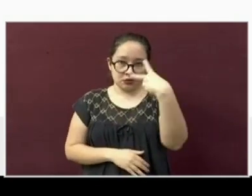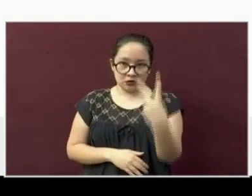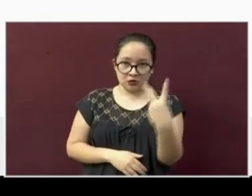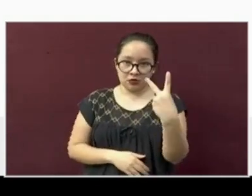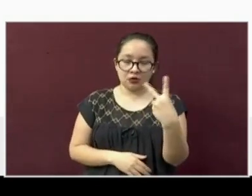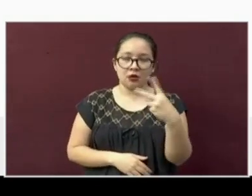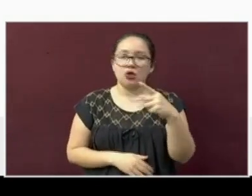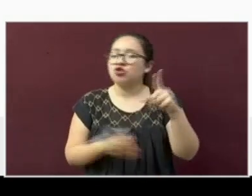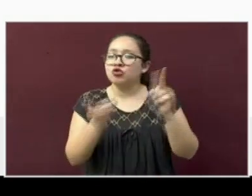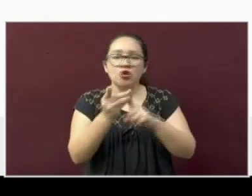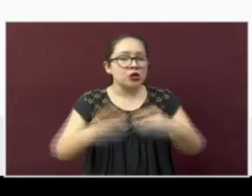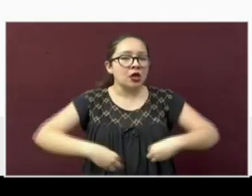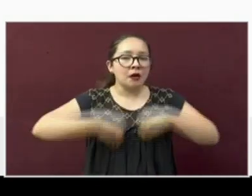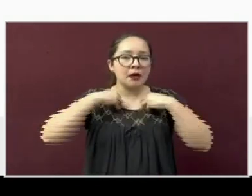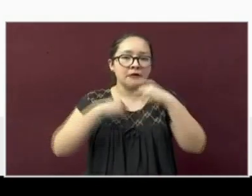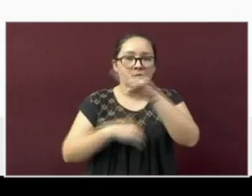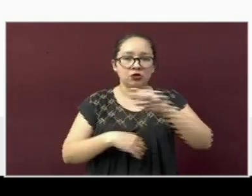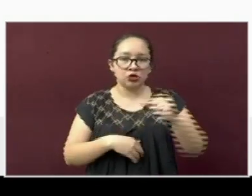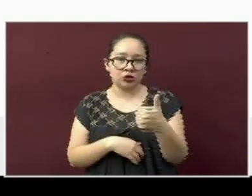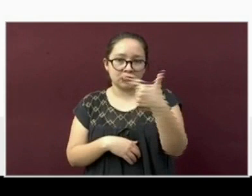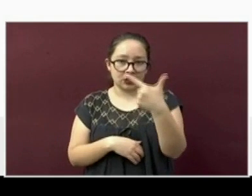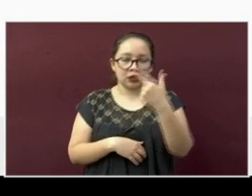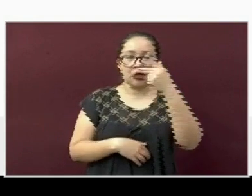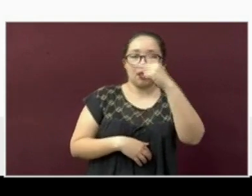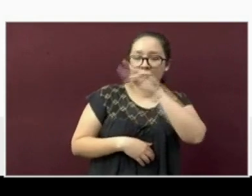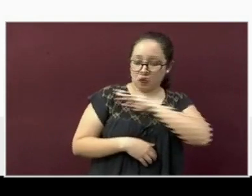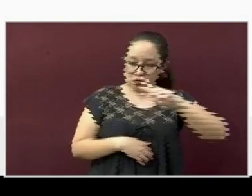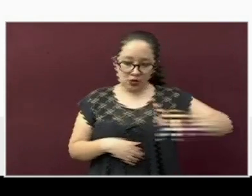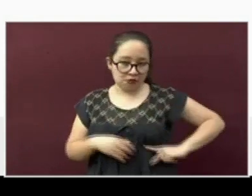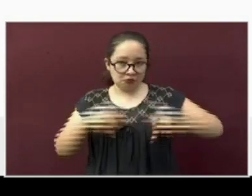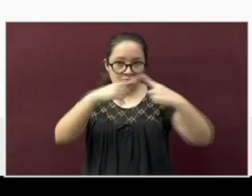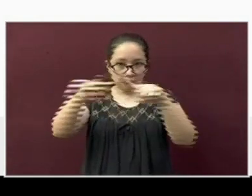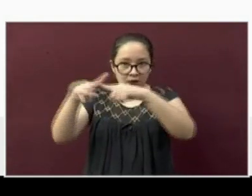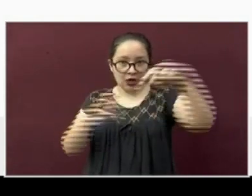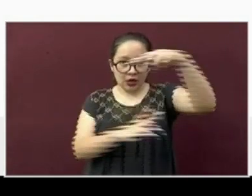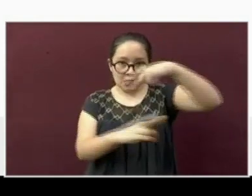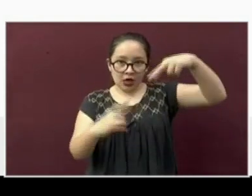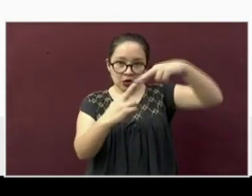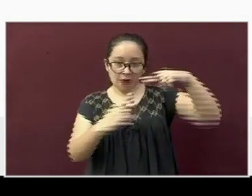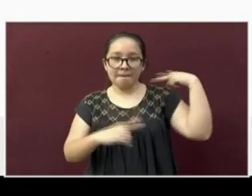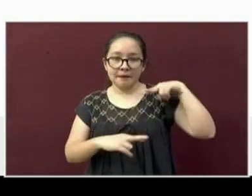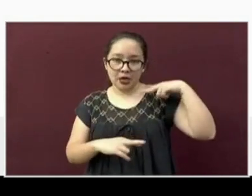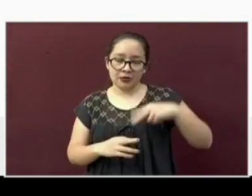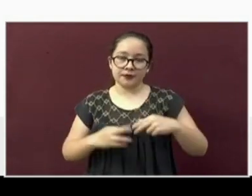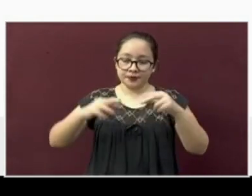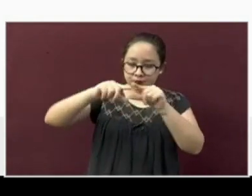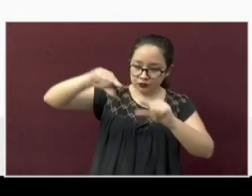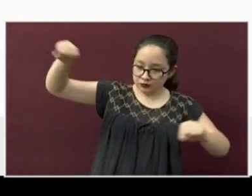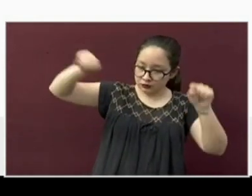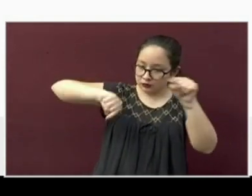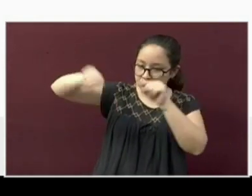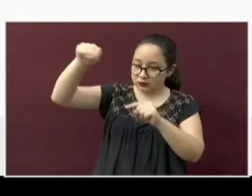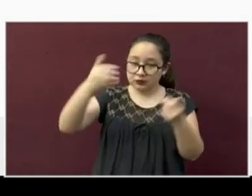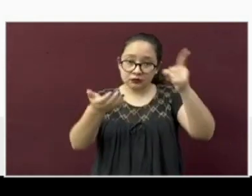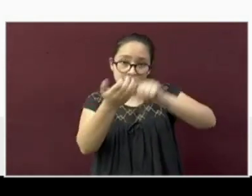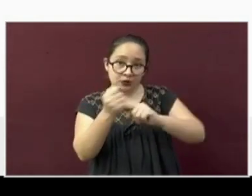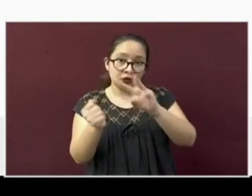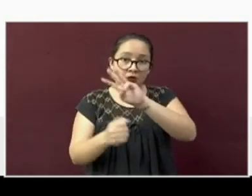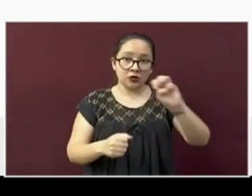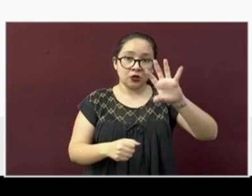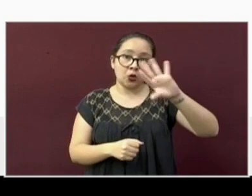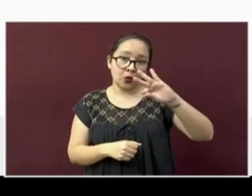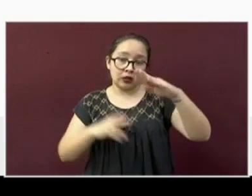habitantes de doscientos siete municipios de las diferentes regiones del estado. Trescientos cuarenta de ellos